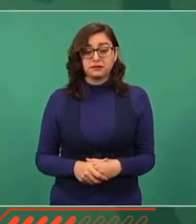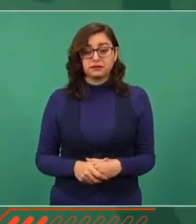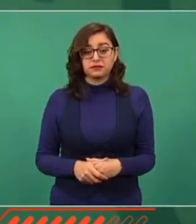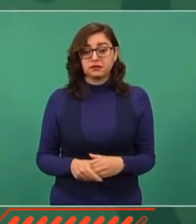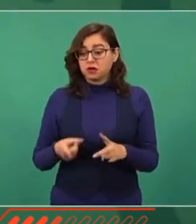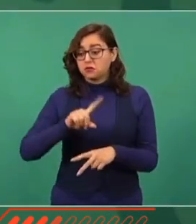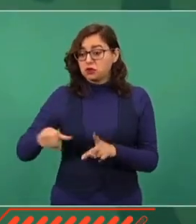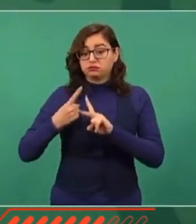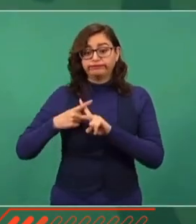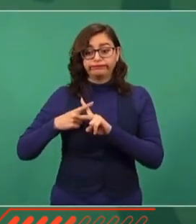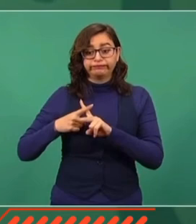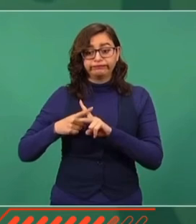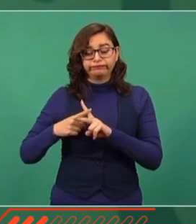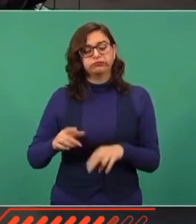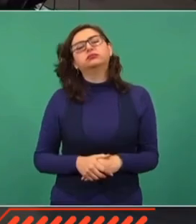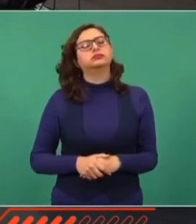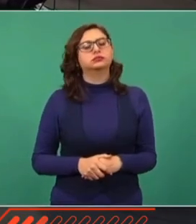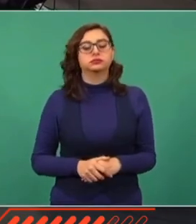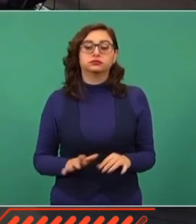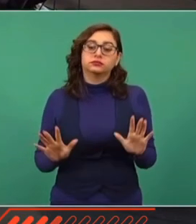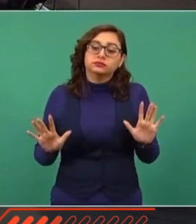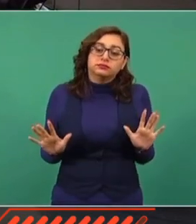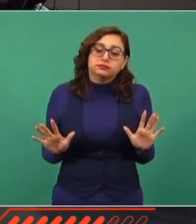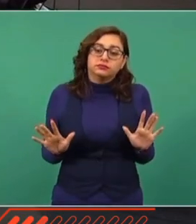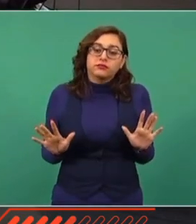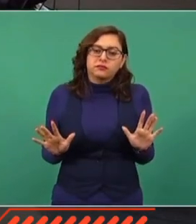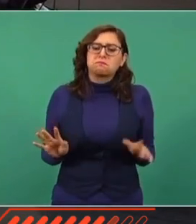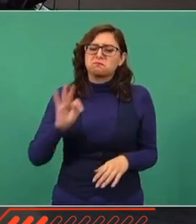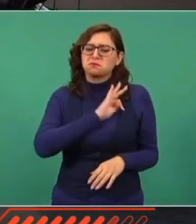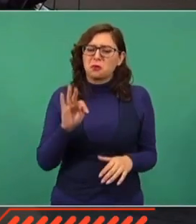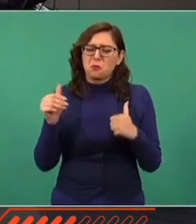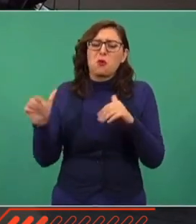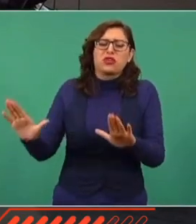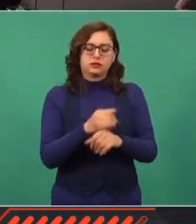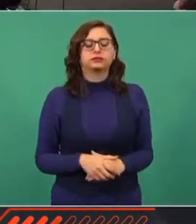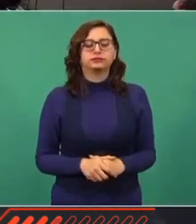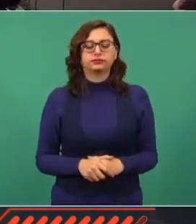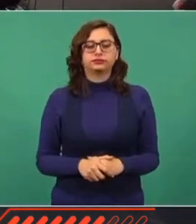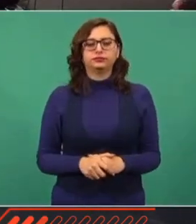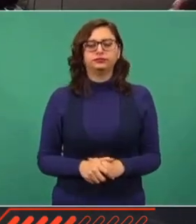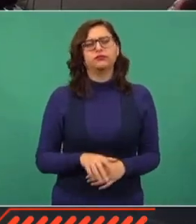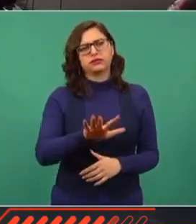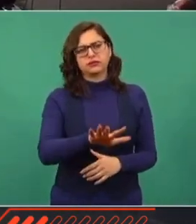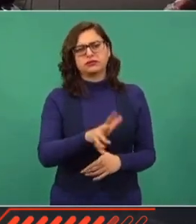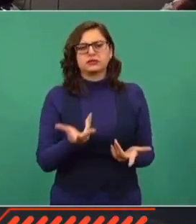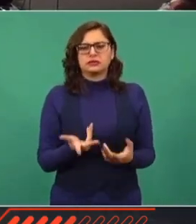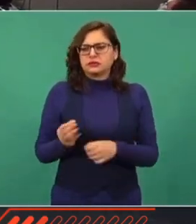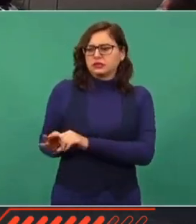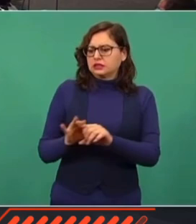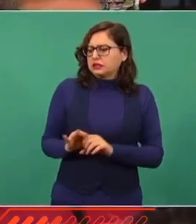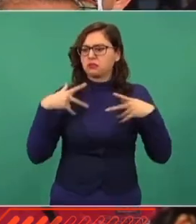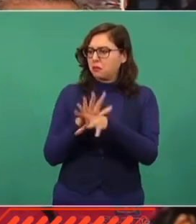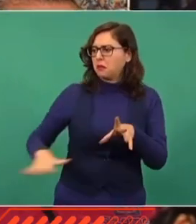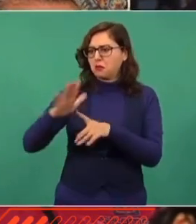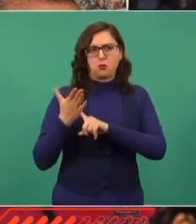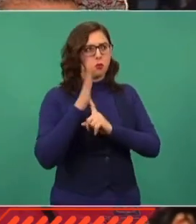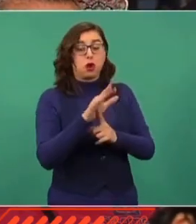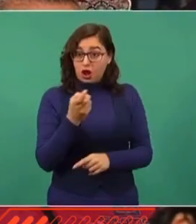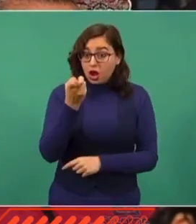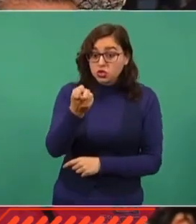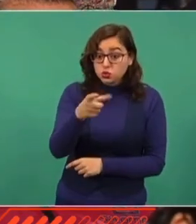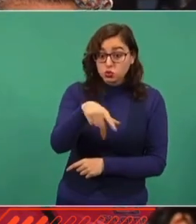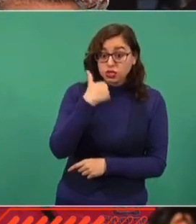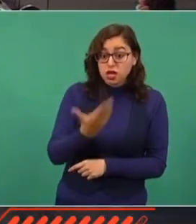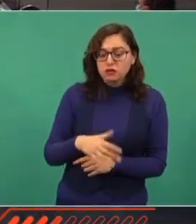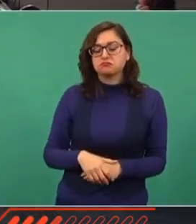Y a contar los votos. Entonces, digo, se puede. Nosotros hemos hecho consultas. Esta consulta sería como mandarle un mensaje al INE. ¿Es lo que usted está